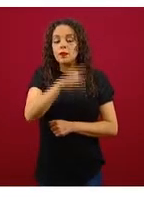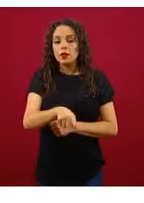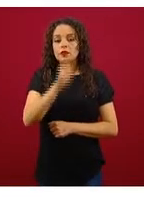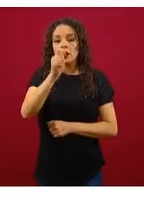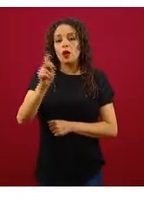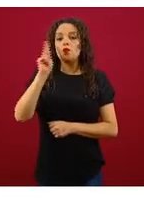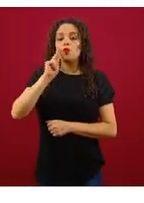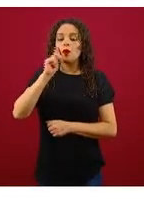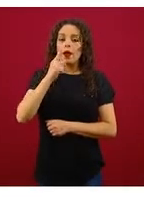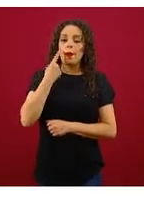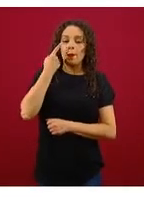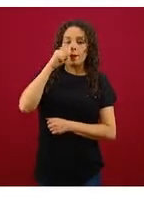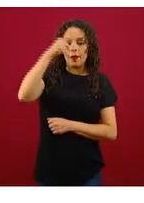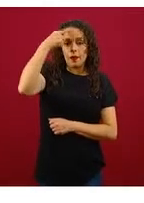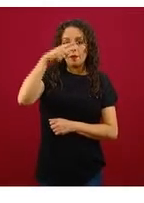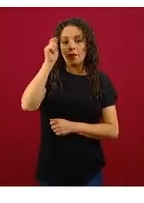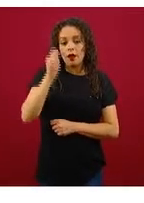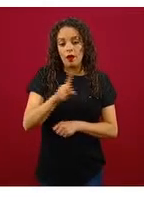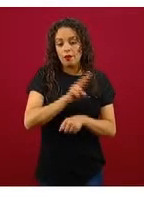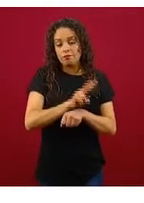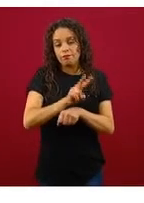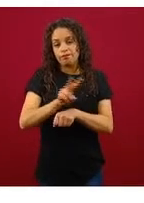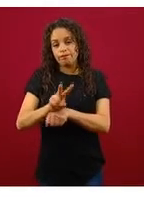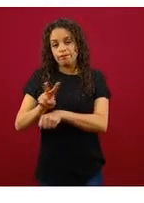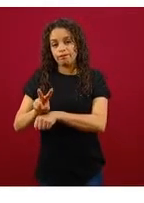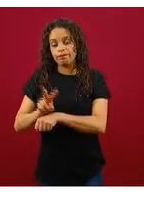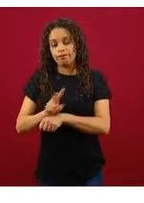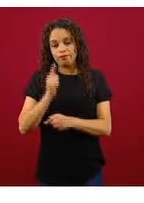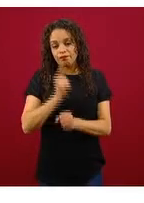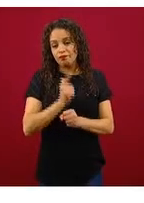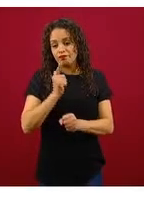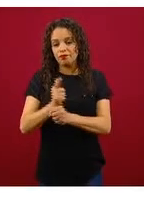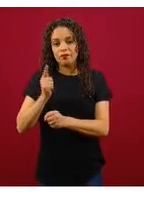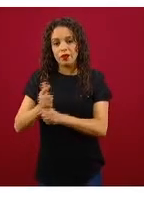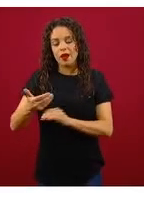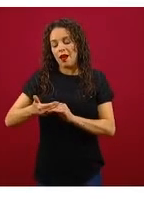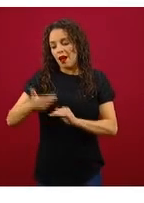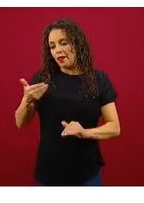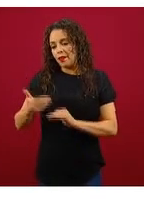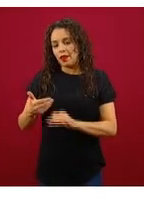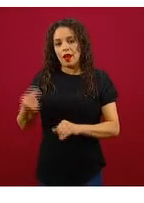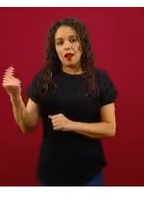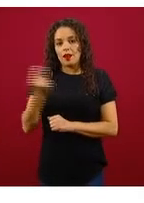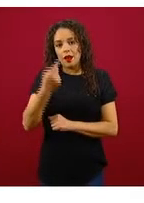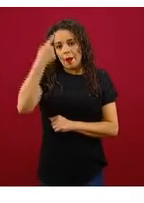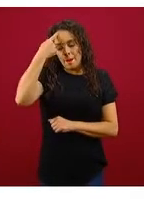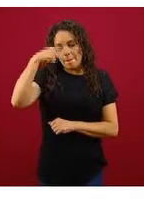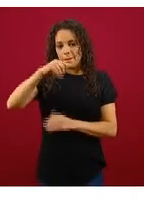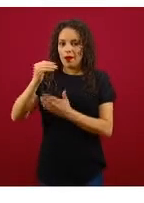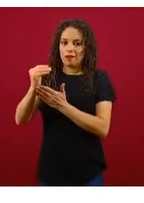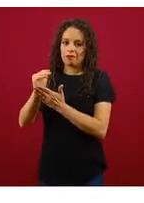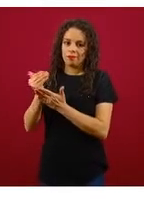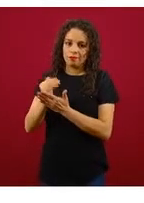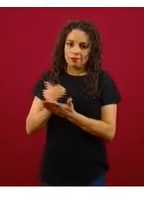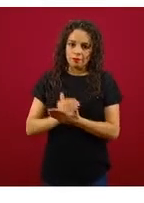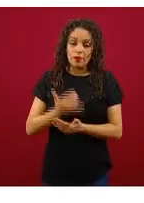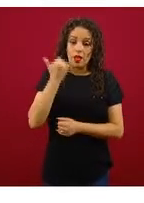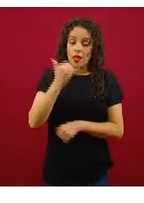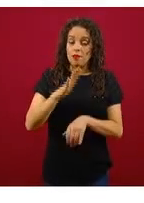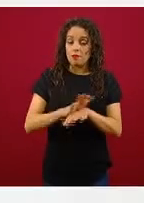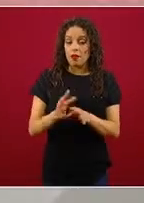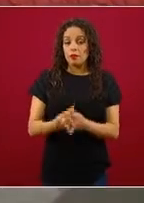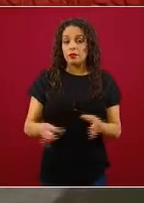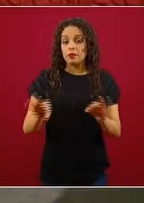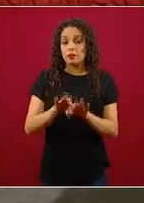orientar a esta vigilancia epidemiológica, a esta identificación temprana y sobre todo para el aislamiento y el resguardo.